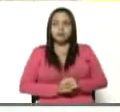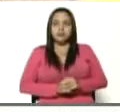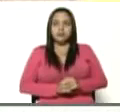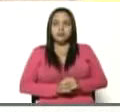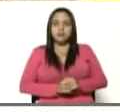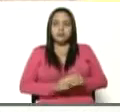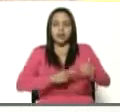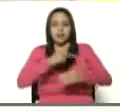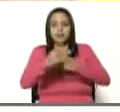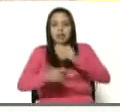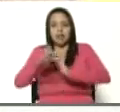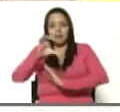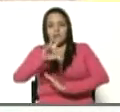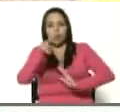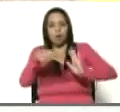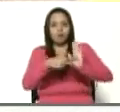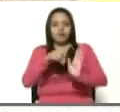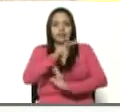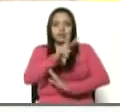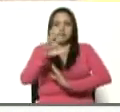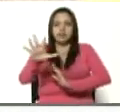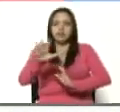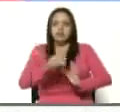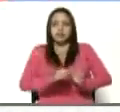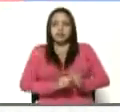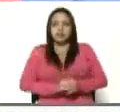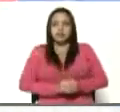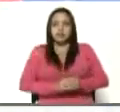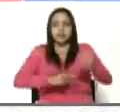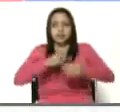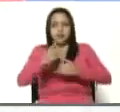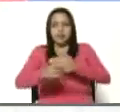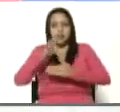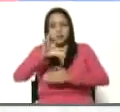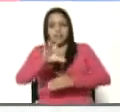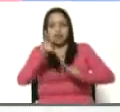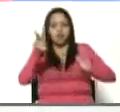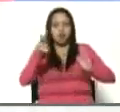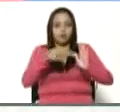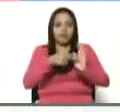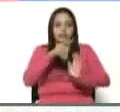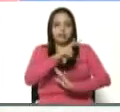plan de la patria 2025, plan de la patria 2025,